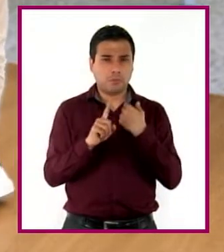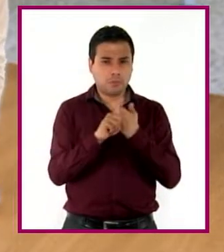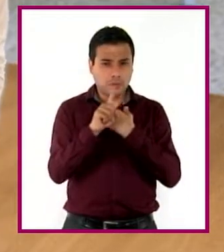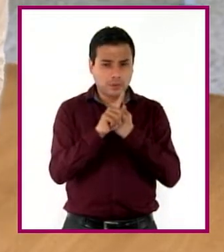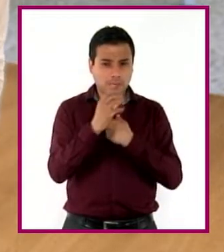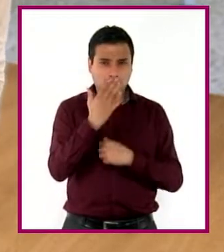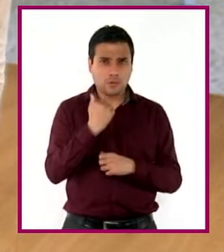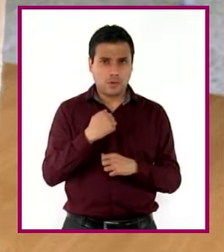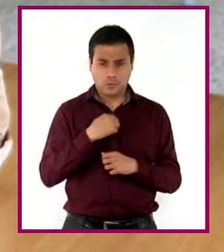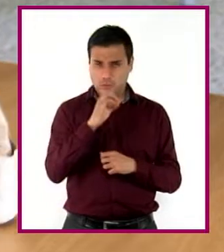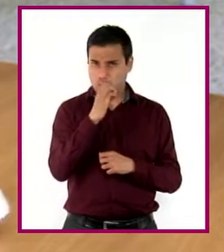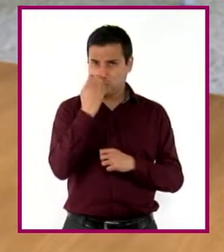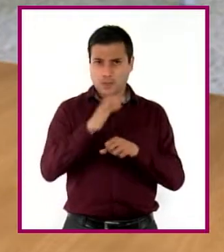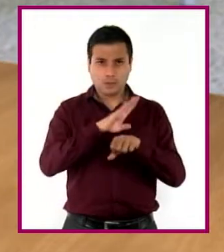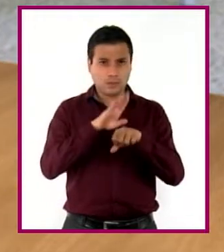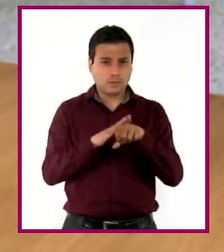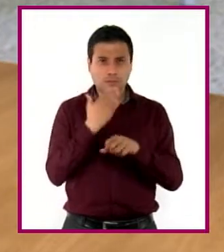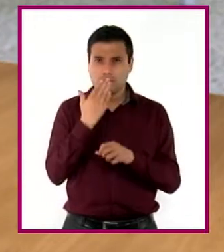corriente con la escuela.